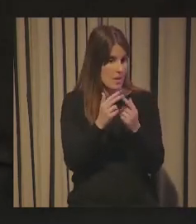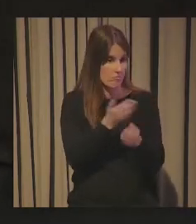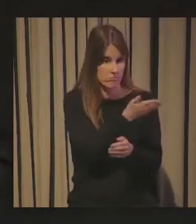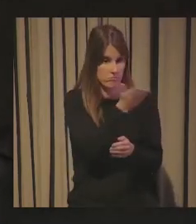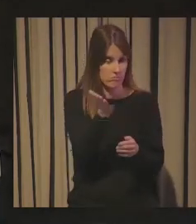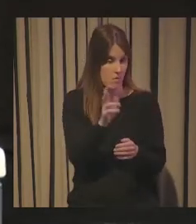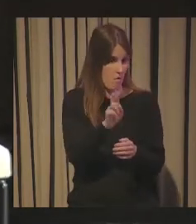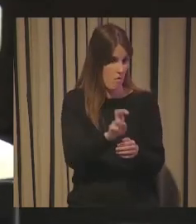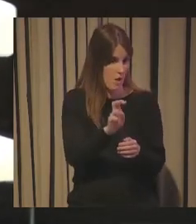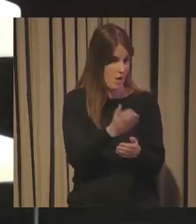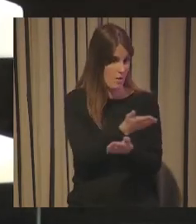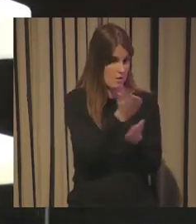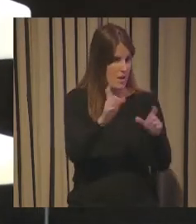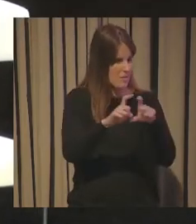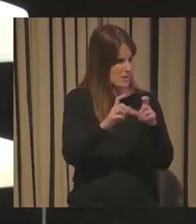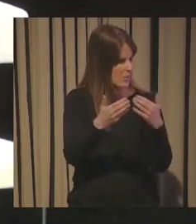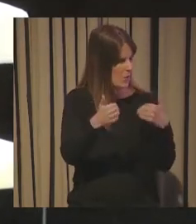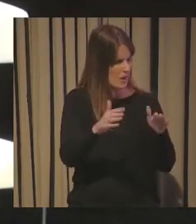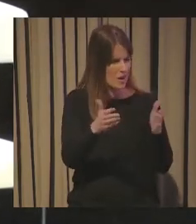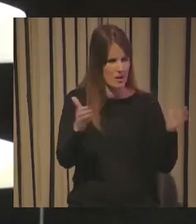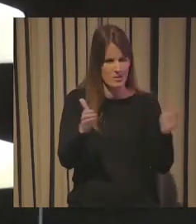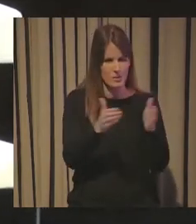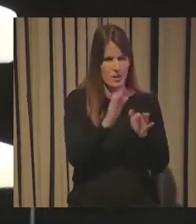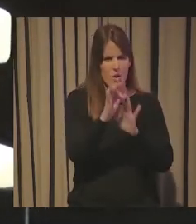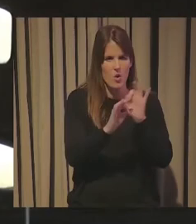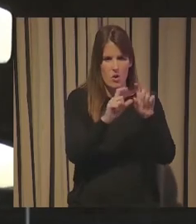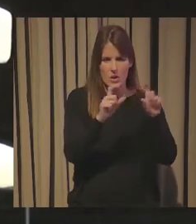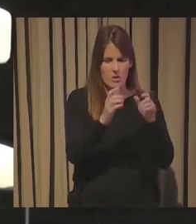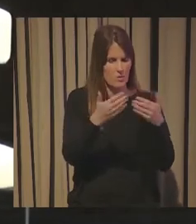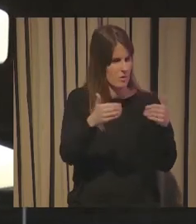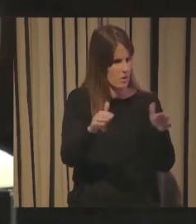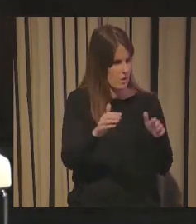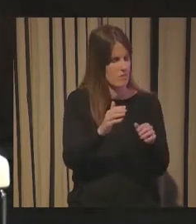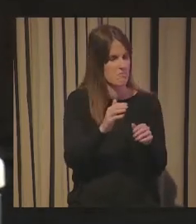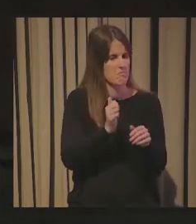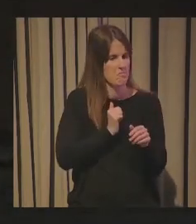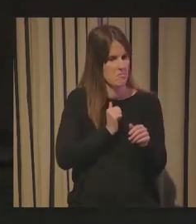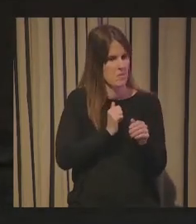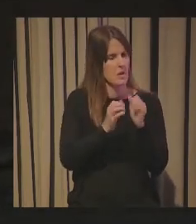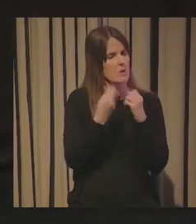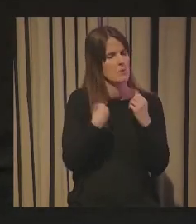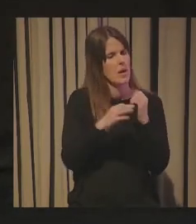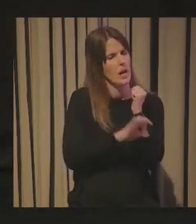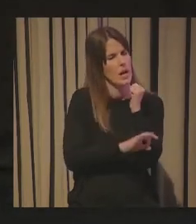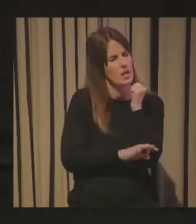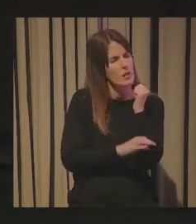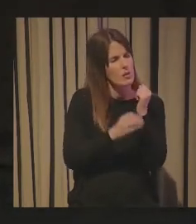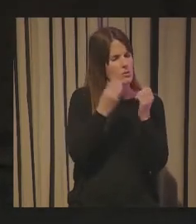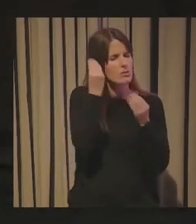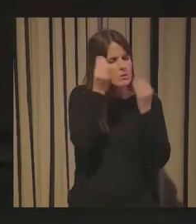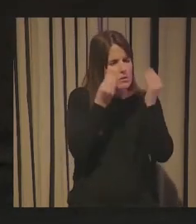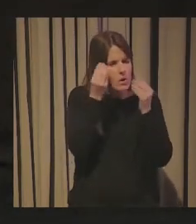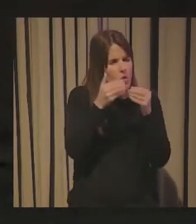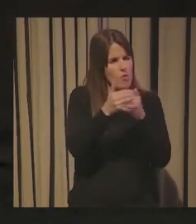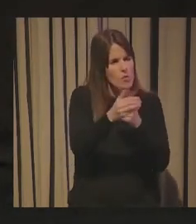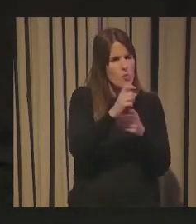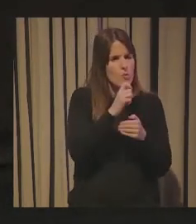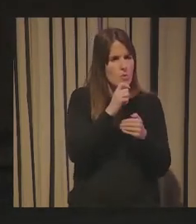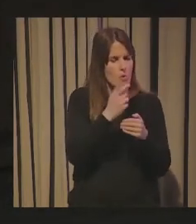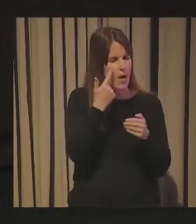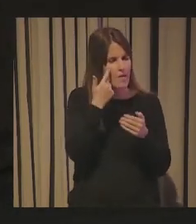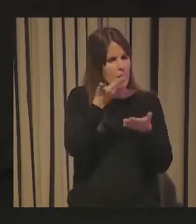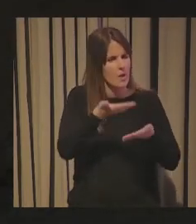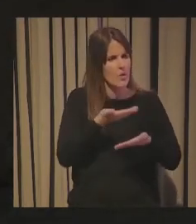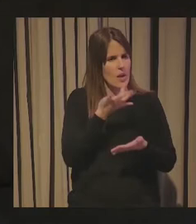empresa, grande, pequeña, cualquier organización en realidad, pueda realizar estos ejercicios de pensar en el futuro y de saber, lo más importante, quién le puede